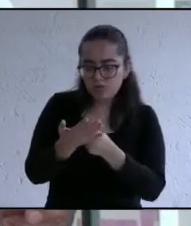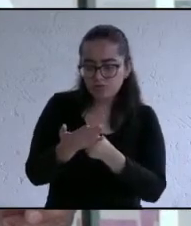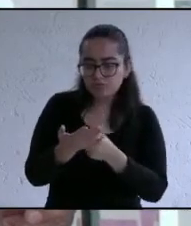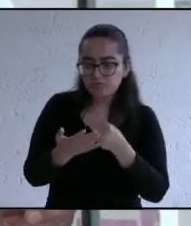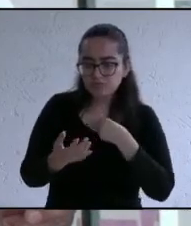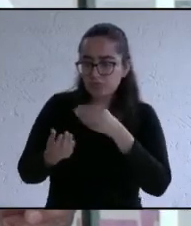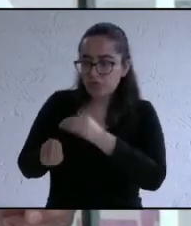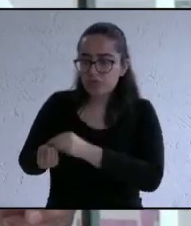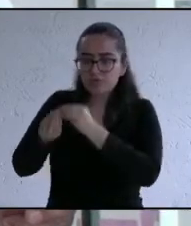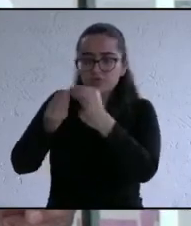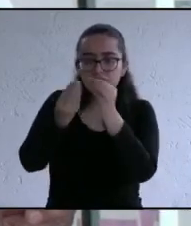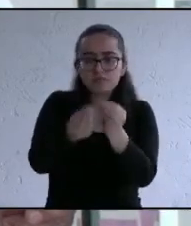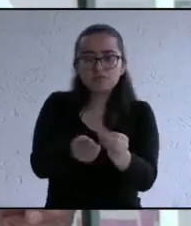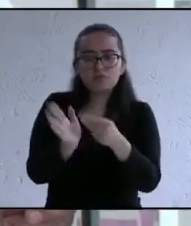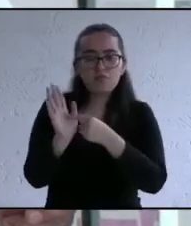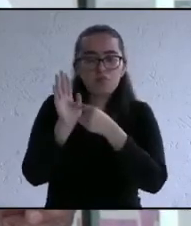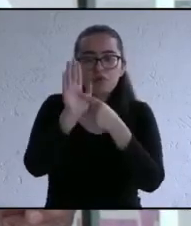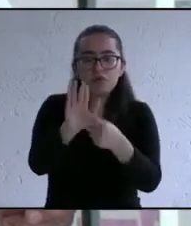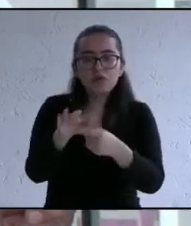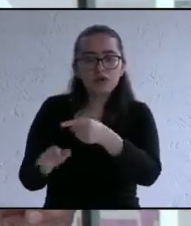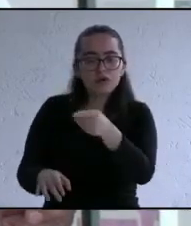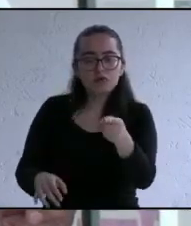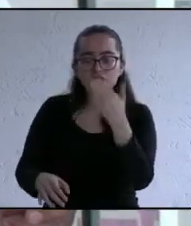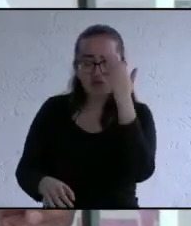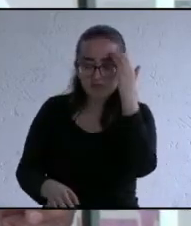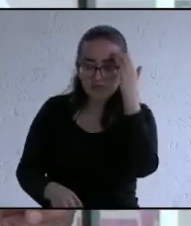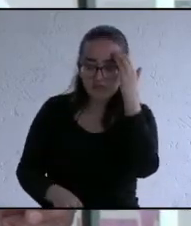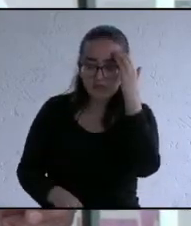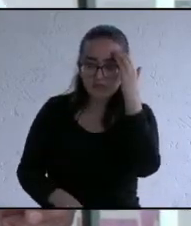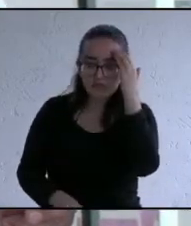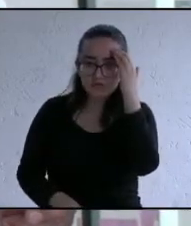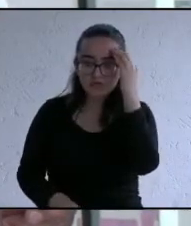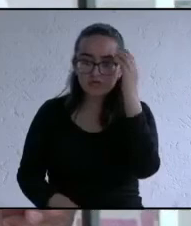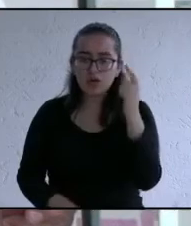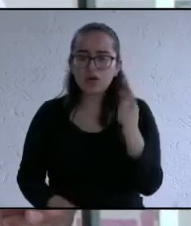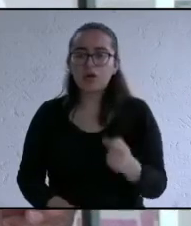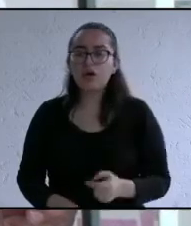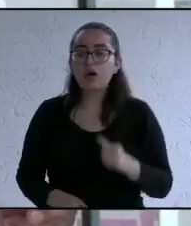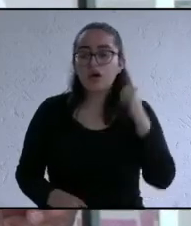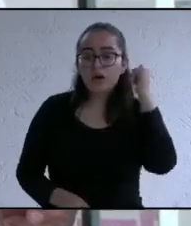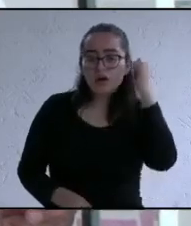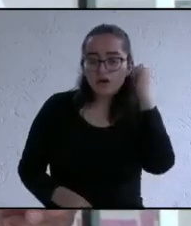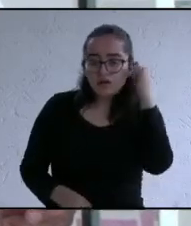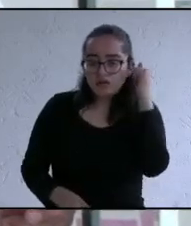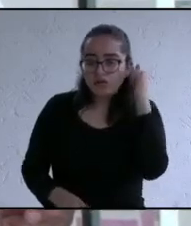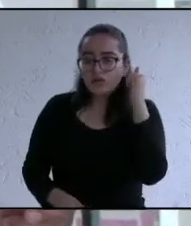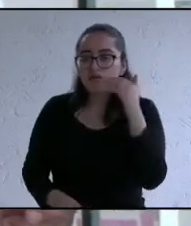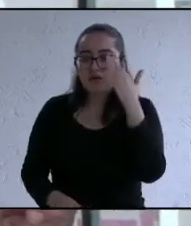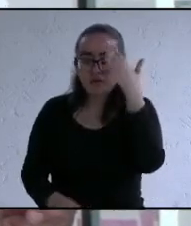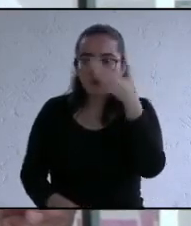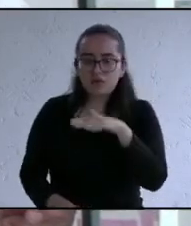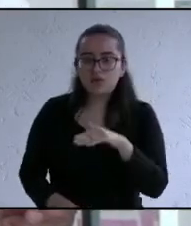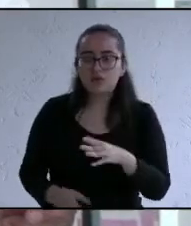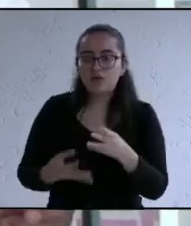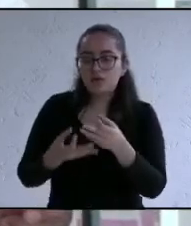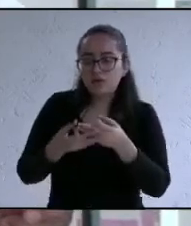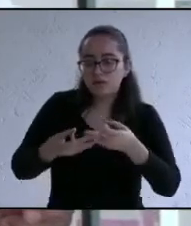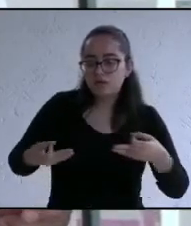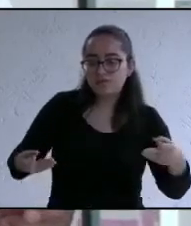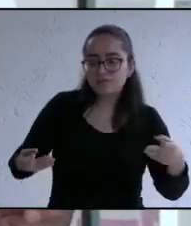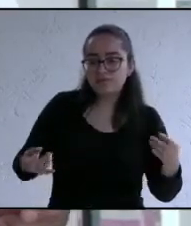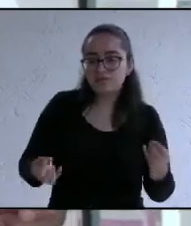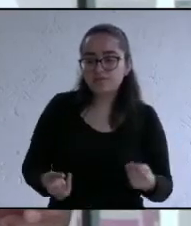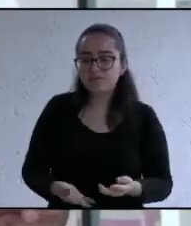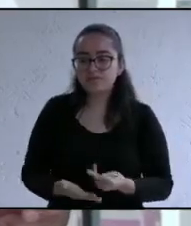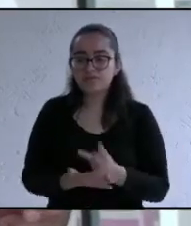presentar para darle a actopan un realce de su nombre que actopan quiere decir tierra fértil